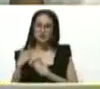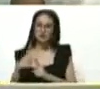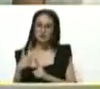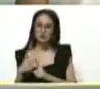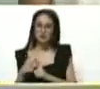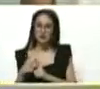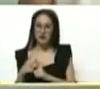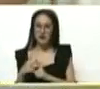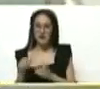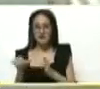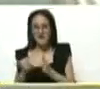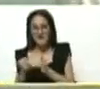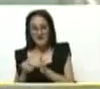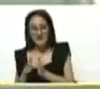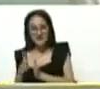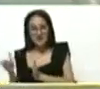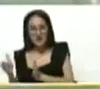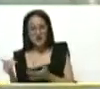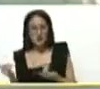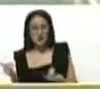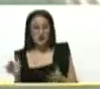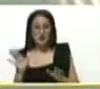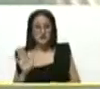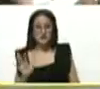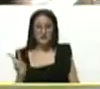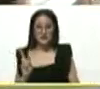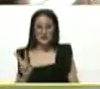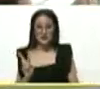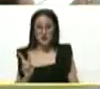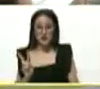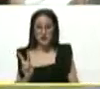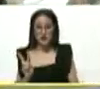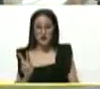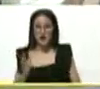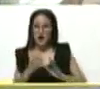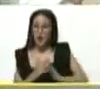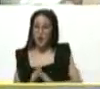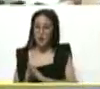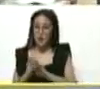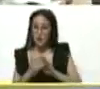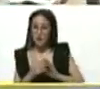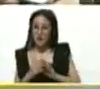vecinos y vecinos. En la gran causa de Venezuela. En la gran causa de la comunidad.